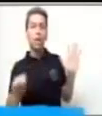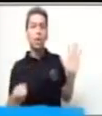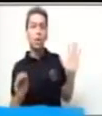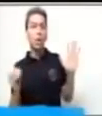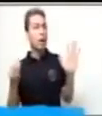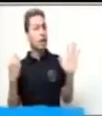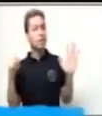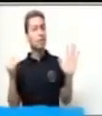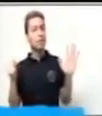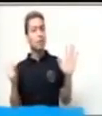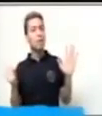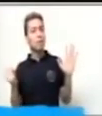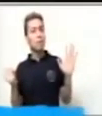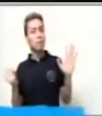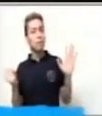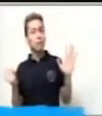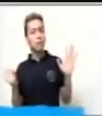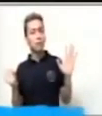en la imagen?